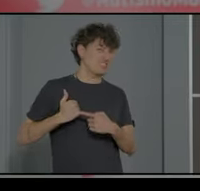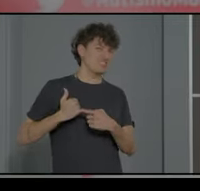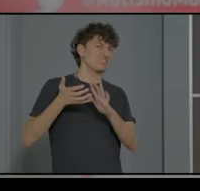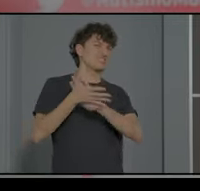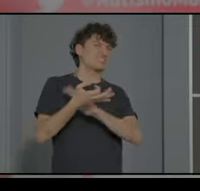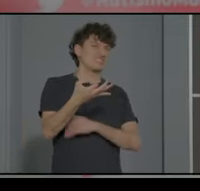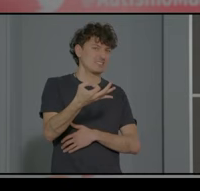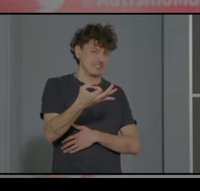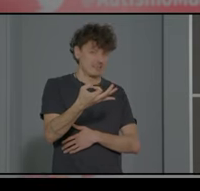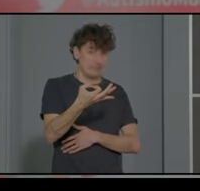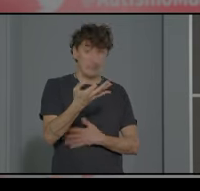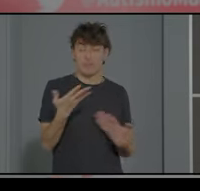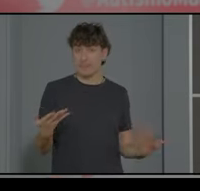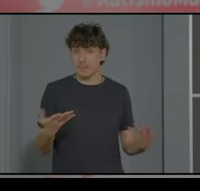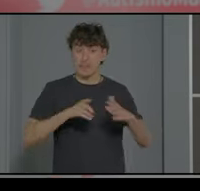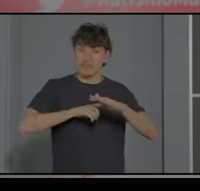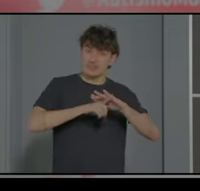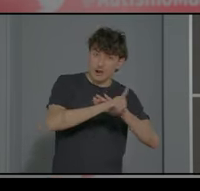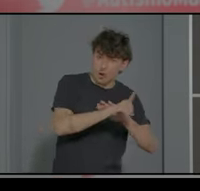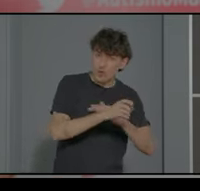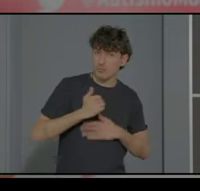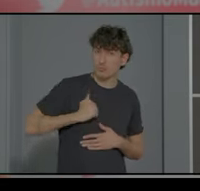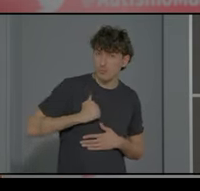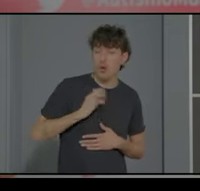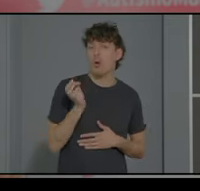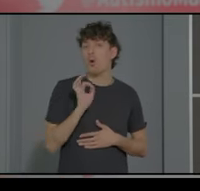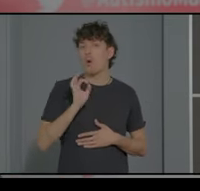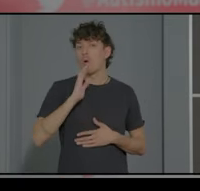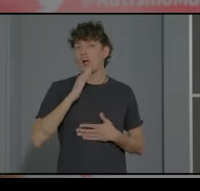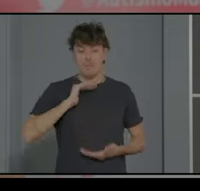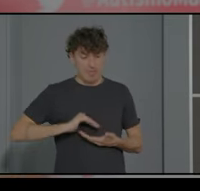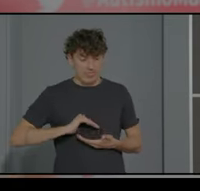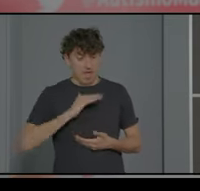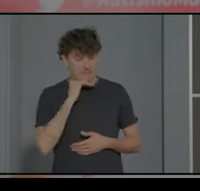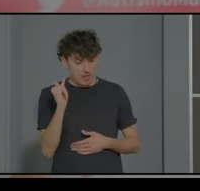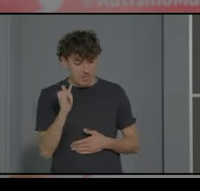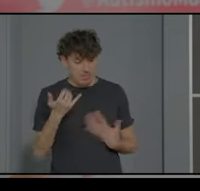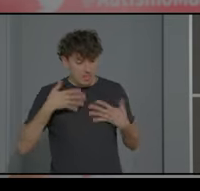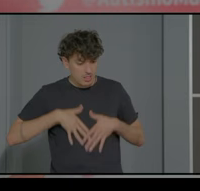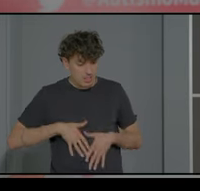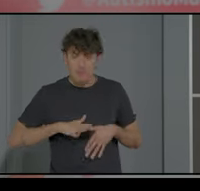En términos de desarrollo, en términos de adquisición de capacidades y habilidades para la vida futura.